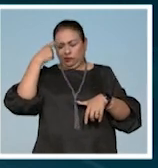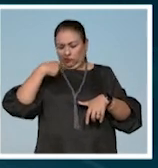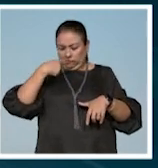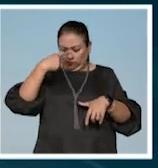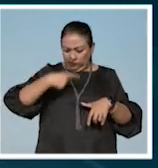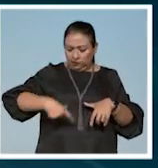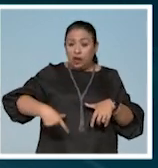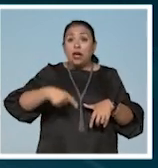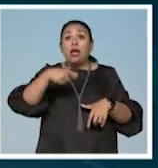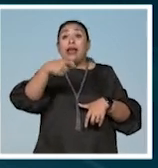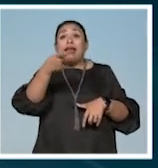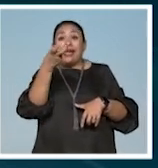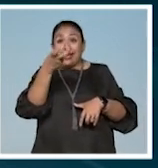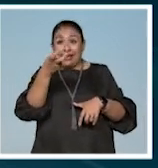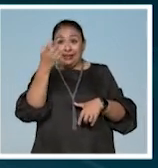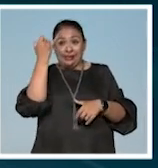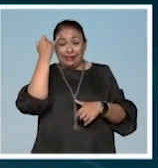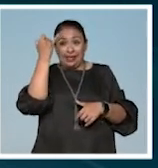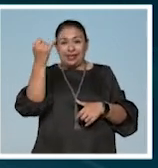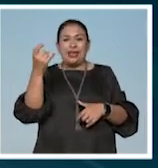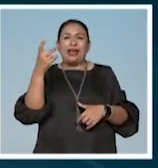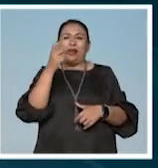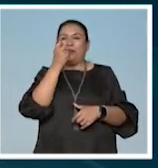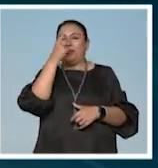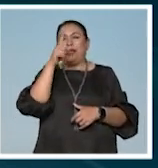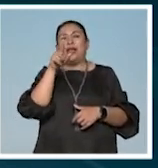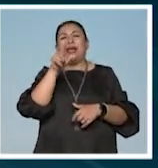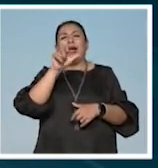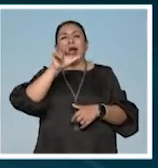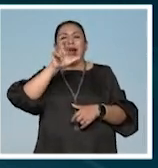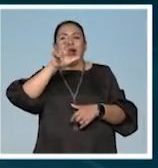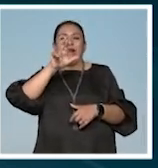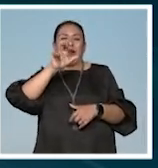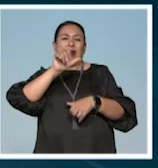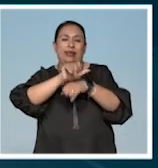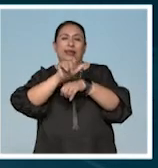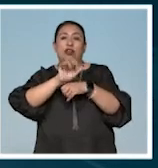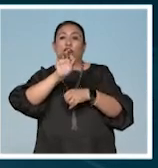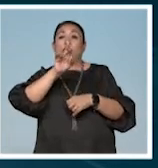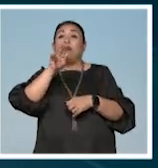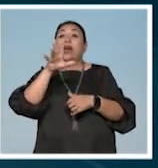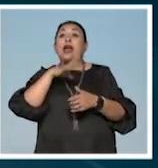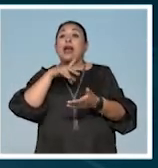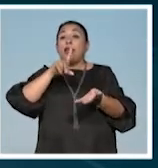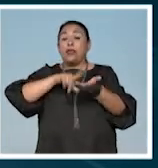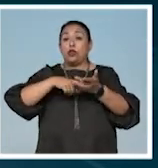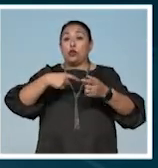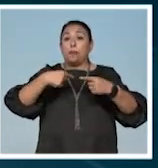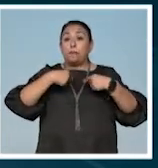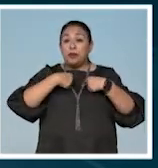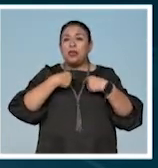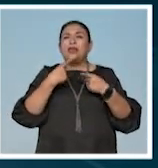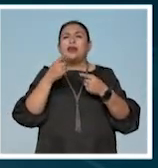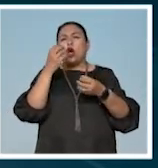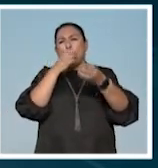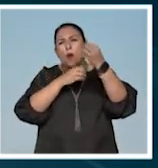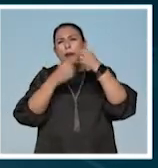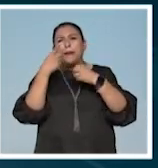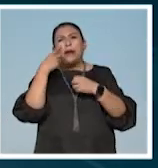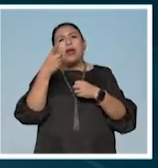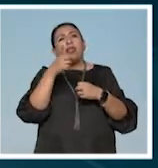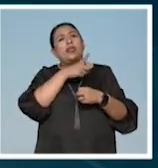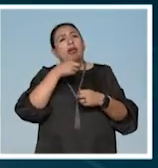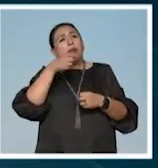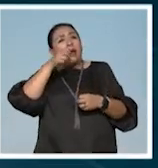condición. A partir de esta idea el dramaturgo argentino Fabián Díaz desarrolla Adentro de Mí montaje que aborda los estándares de